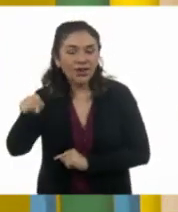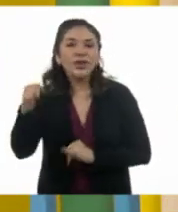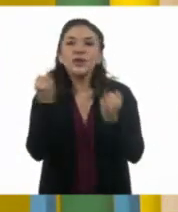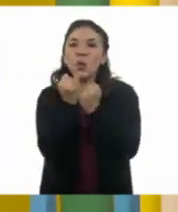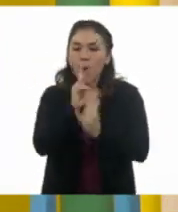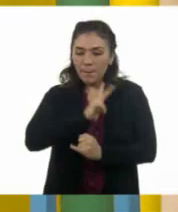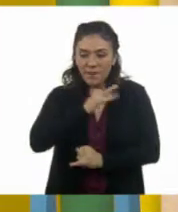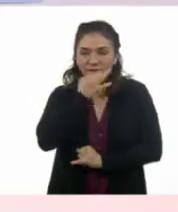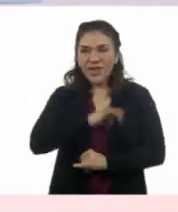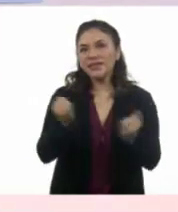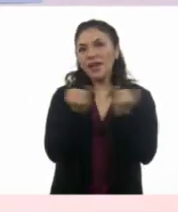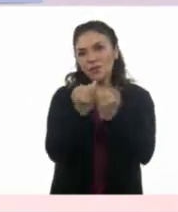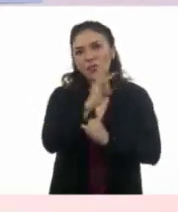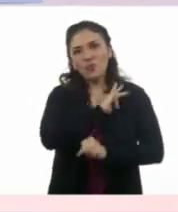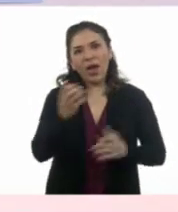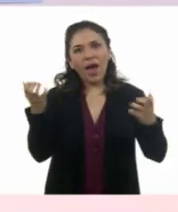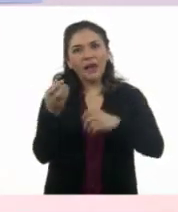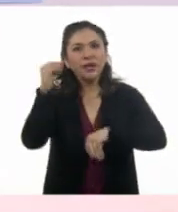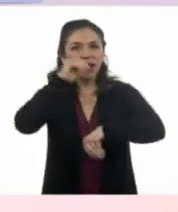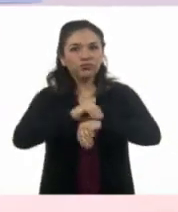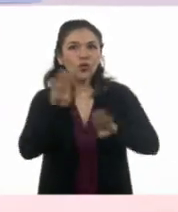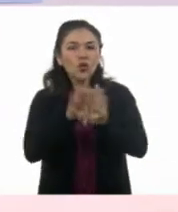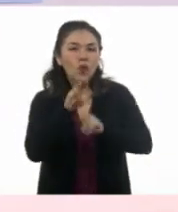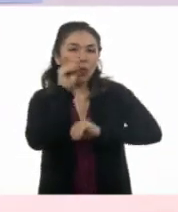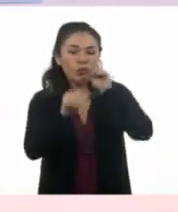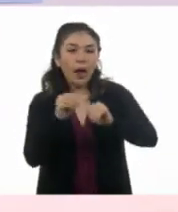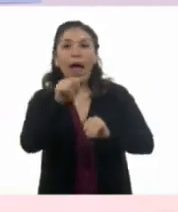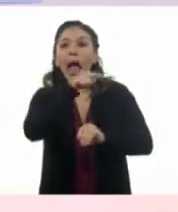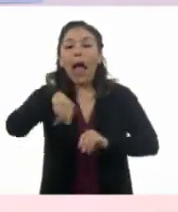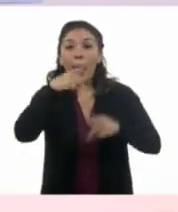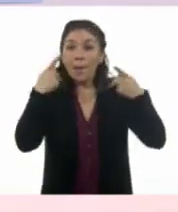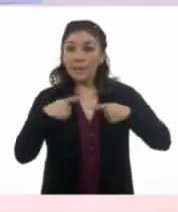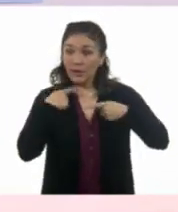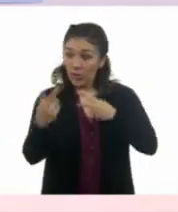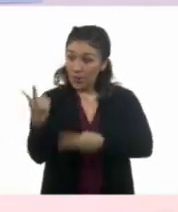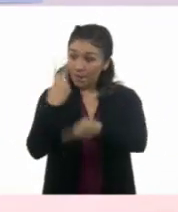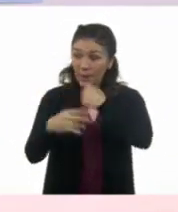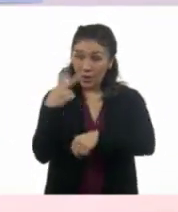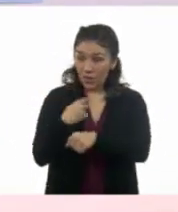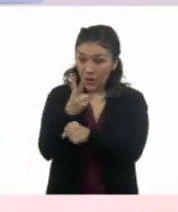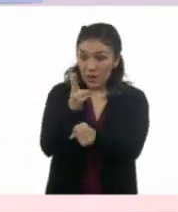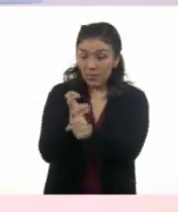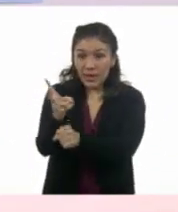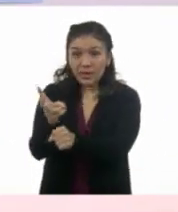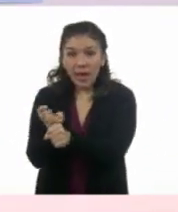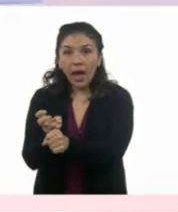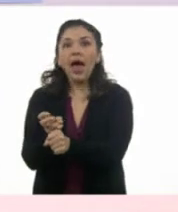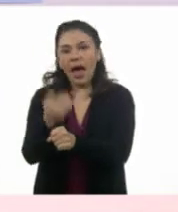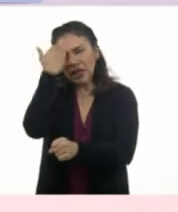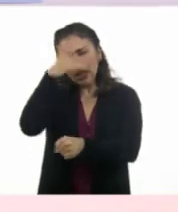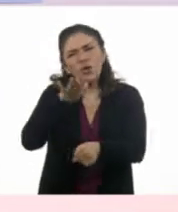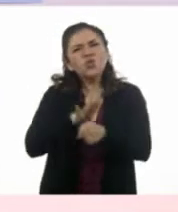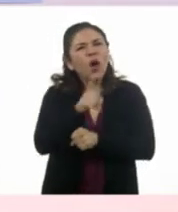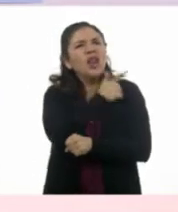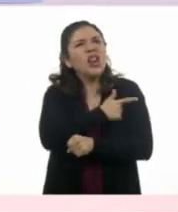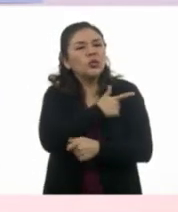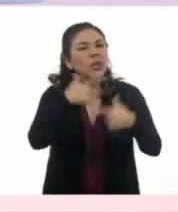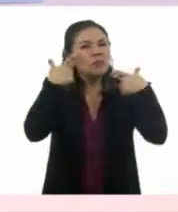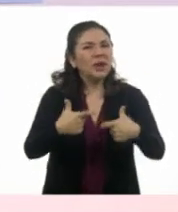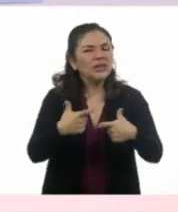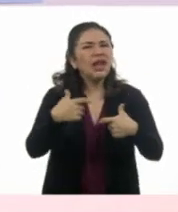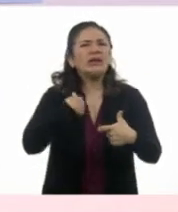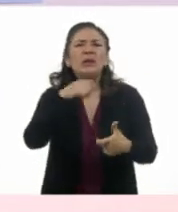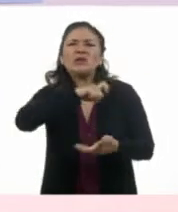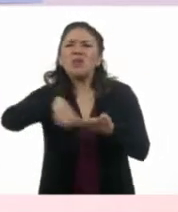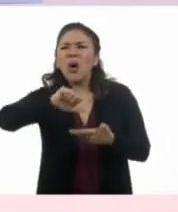nuestras fiestas también, ¿no? Así Con nuestras celebraciones. Para que entonces las personas que van a ir, bueno, sepamos que pastores les gustan. Y entonces no comprar